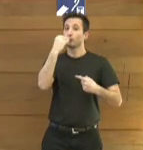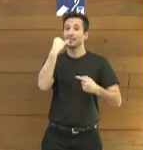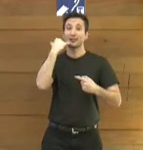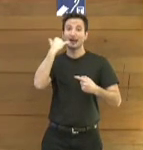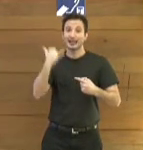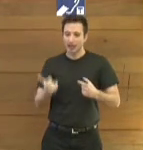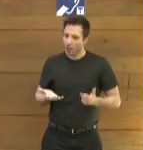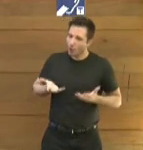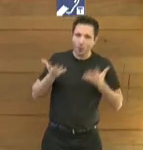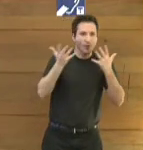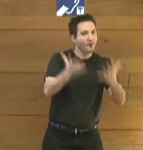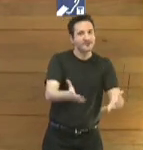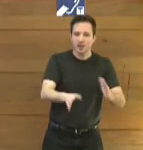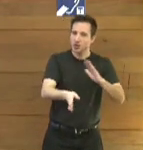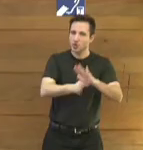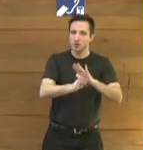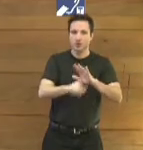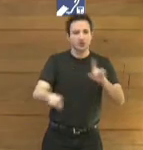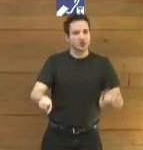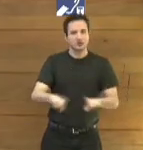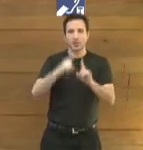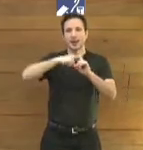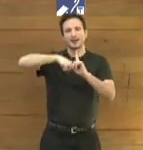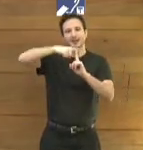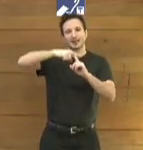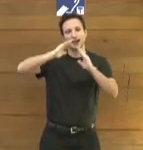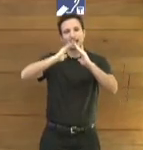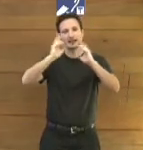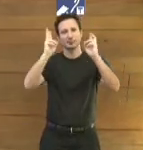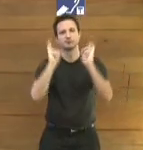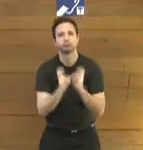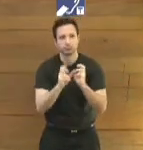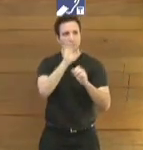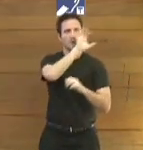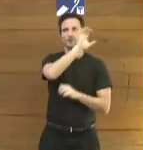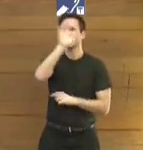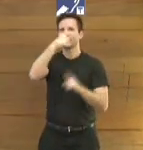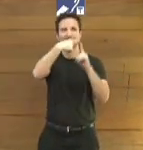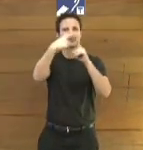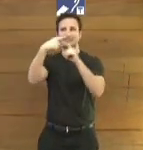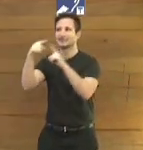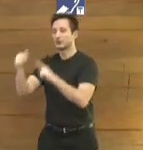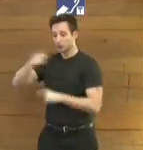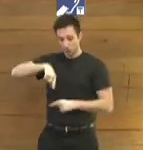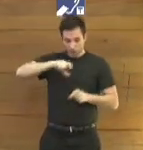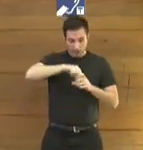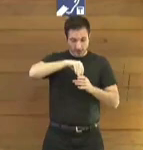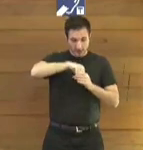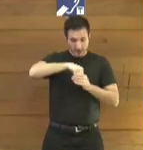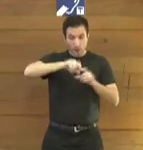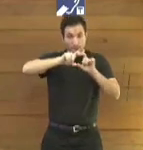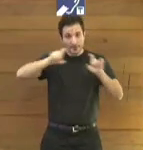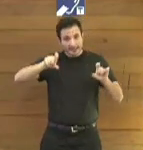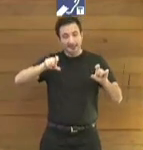pese al nivel de confinamiento que hemos tenido en los diferentes países donde desarrollamos nuestra actividad,